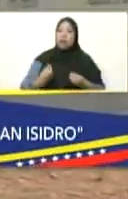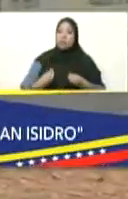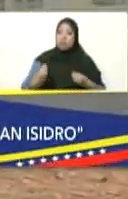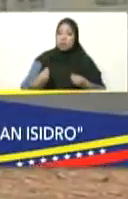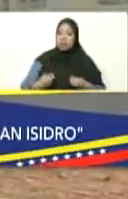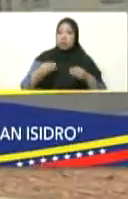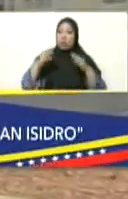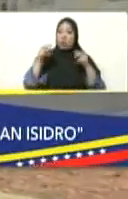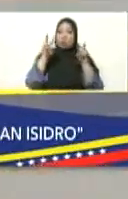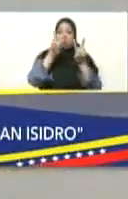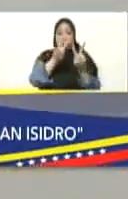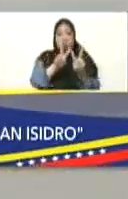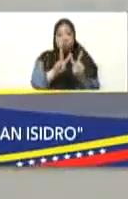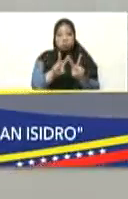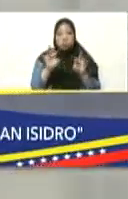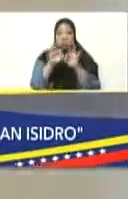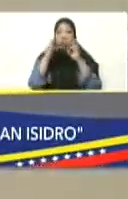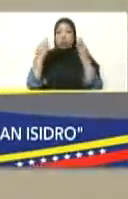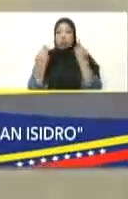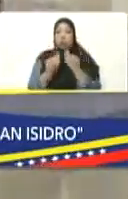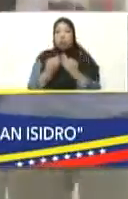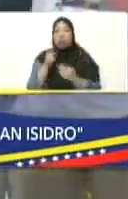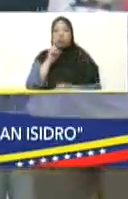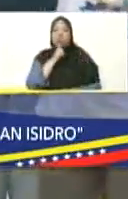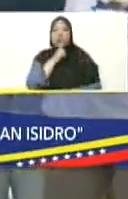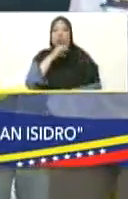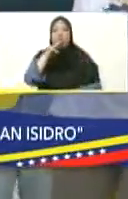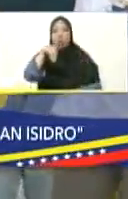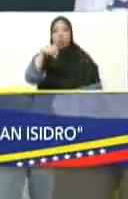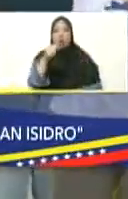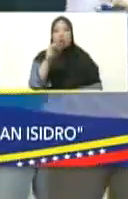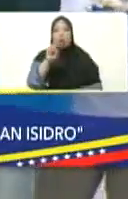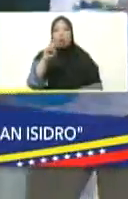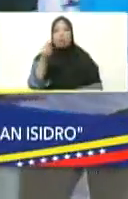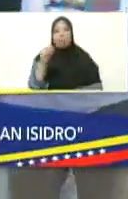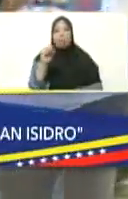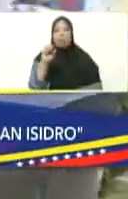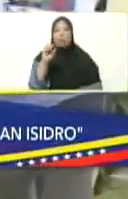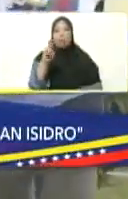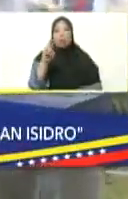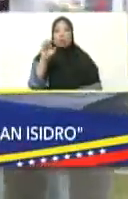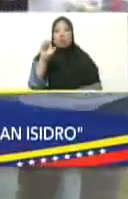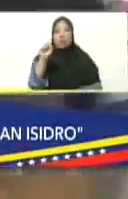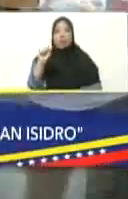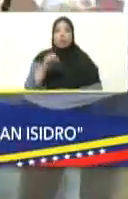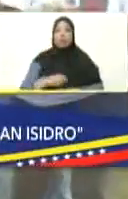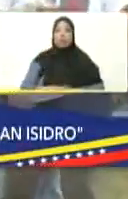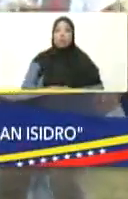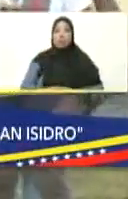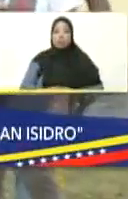Venezuela, la familia Márquez Padilla. Padilla, señor presidente. Bueno, señor presidente,